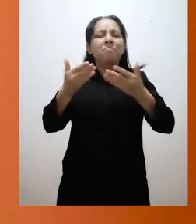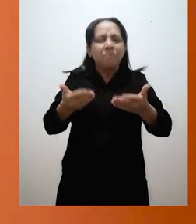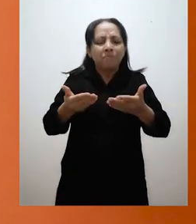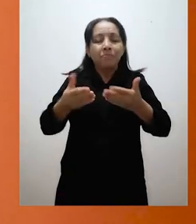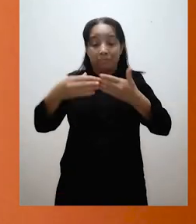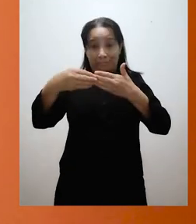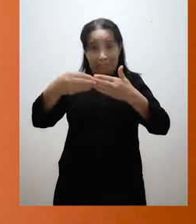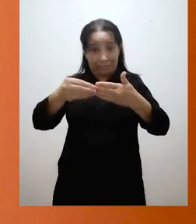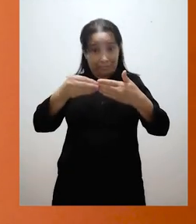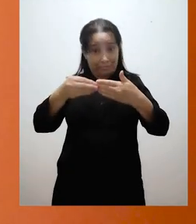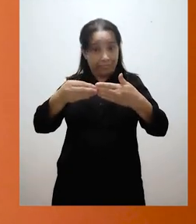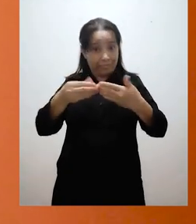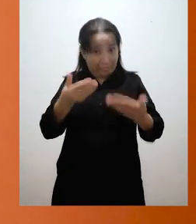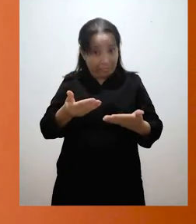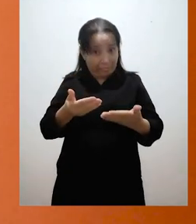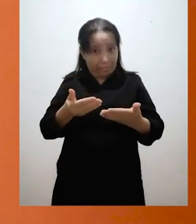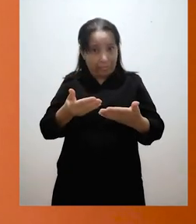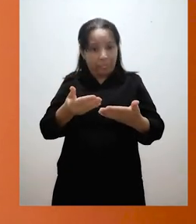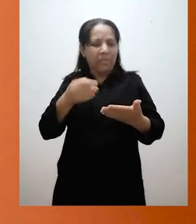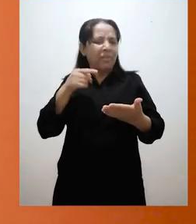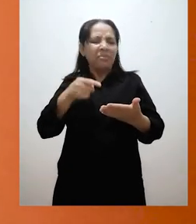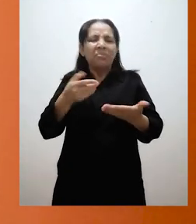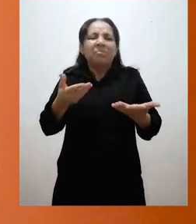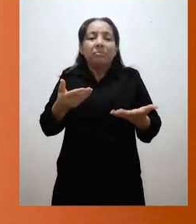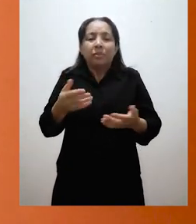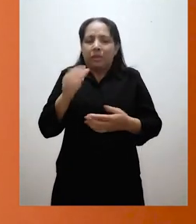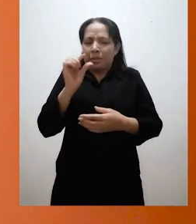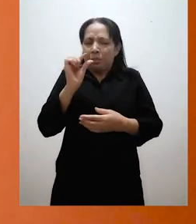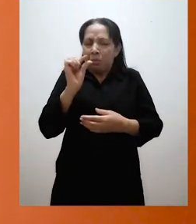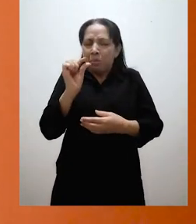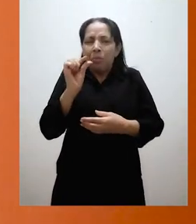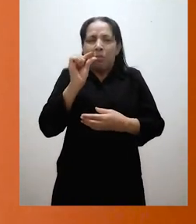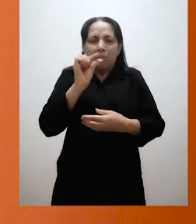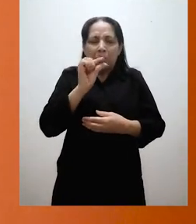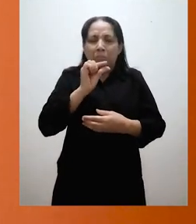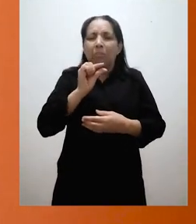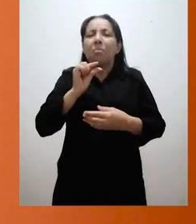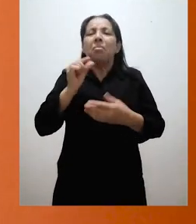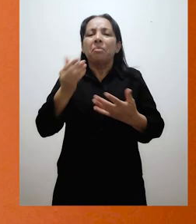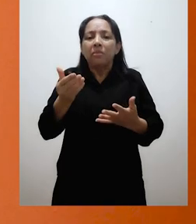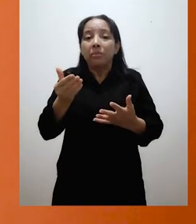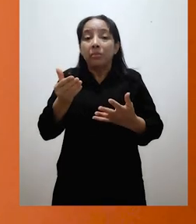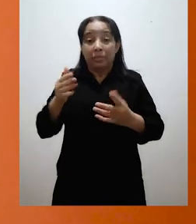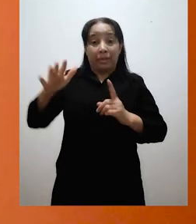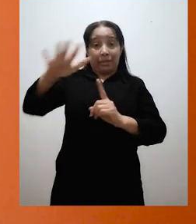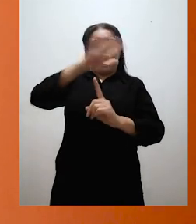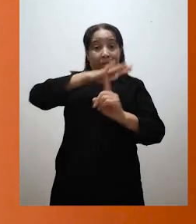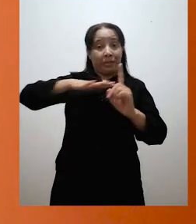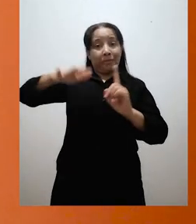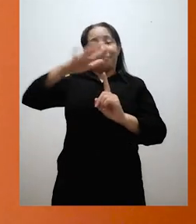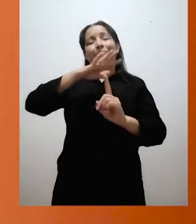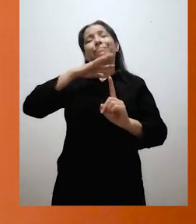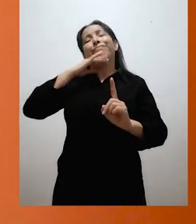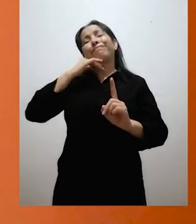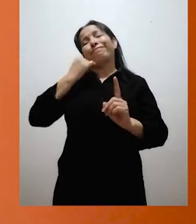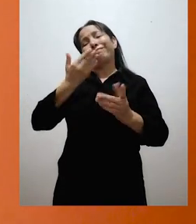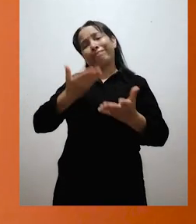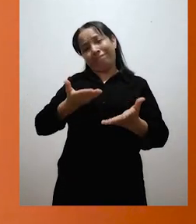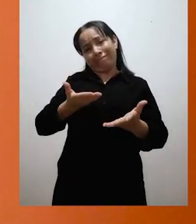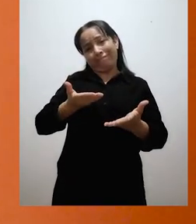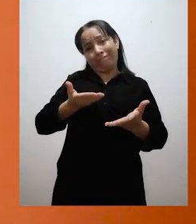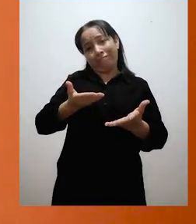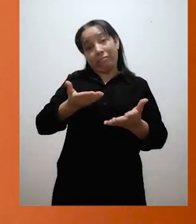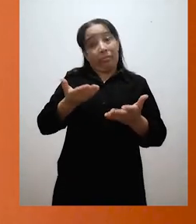microplásticos son piezas muy pequeñas de plásticos que contaminan todo nuestro medio ambiente. Y como sabemos, la